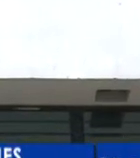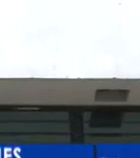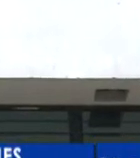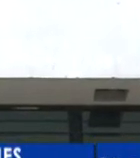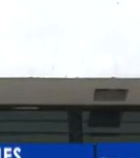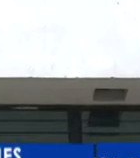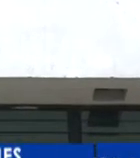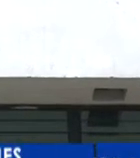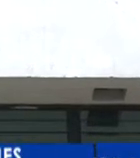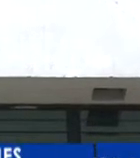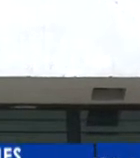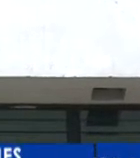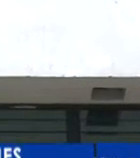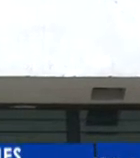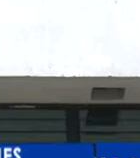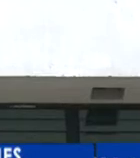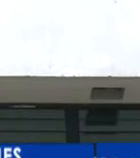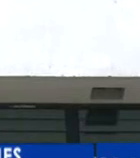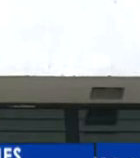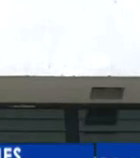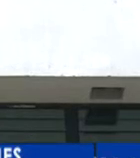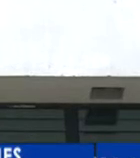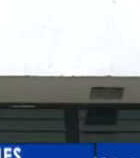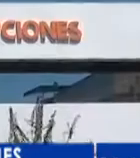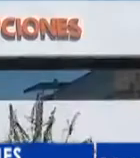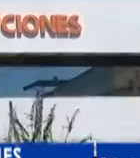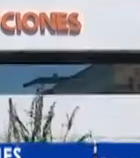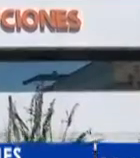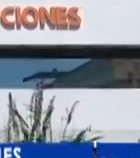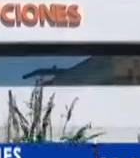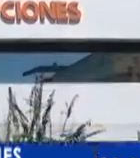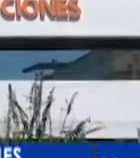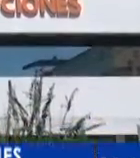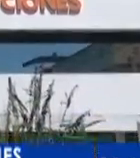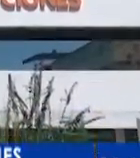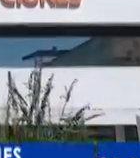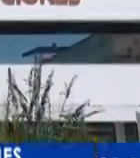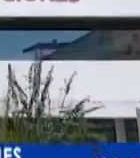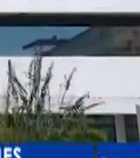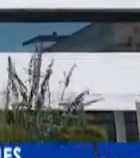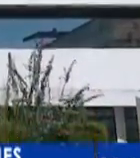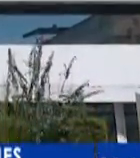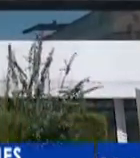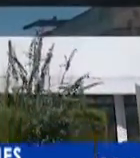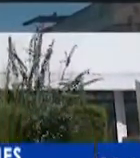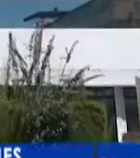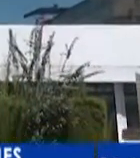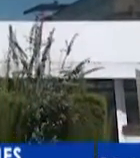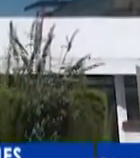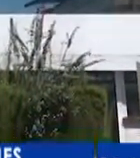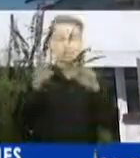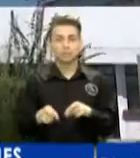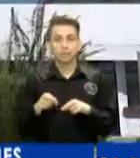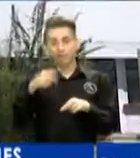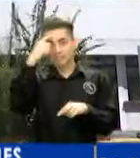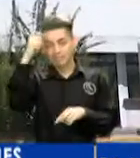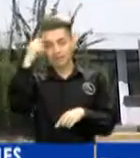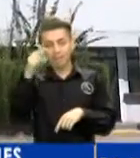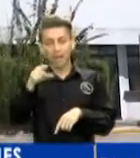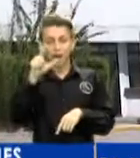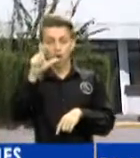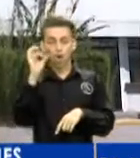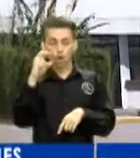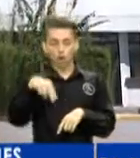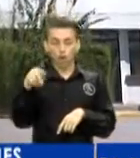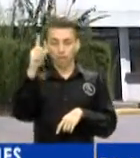titular del Consejo Nacional de Adopciones, comentó que las acciones sanitarias implementadas por el personal de esa institución desde